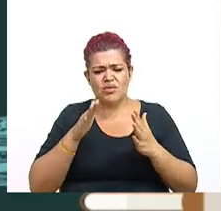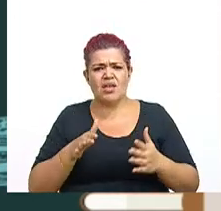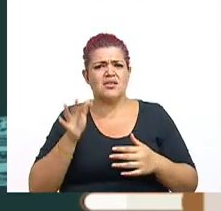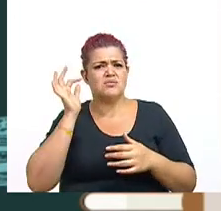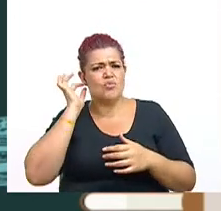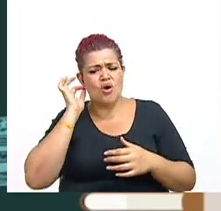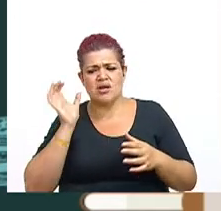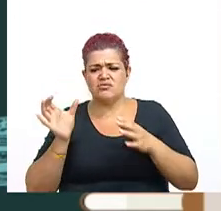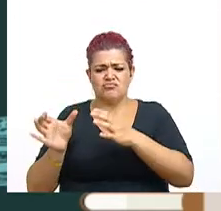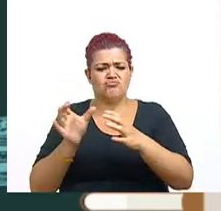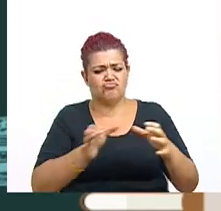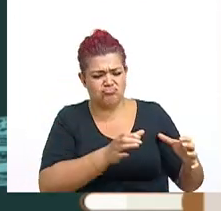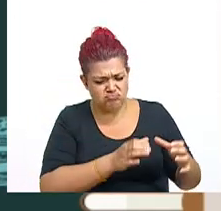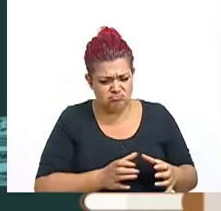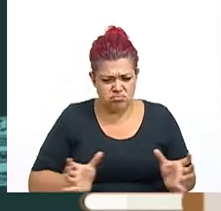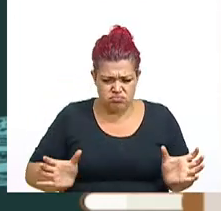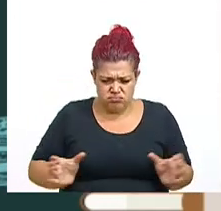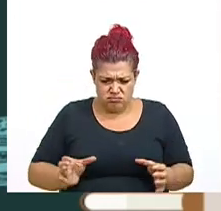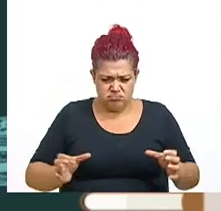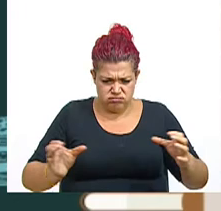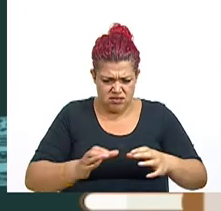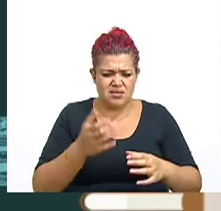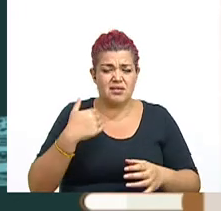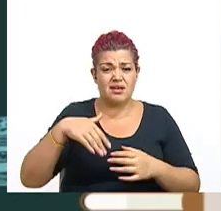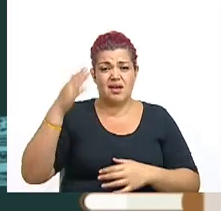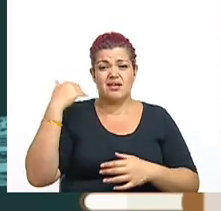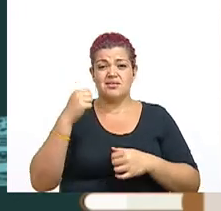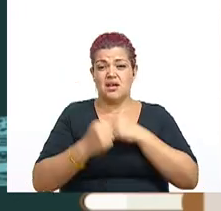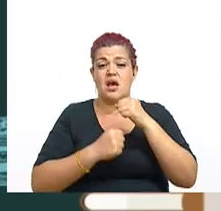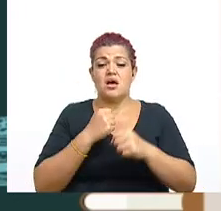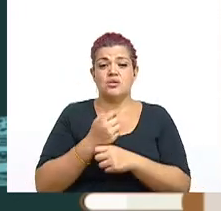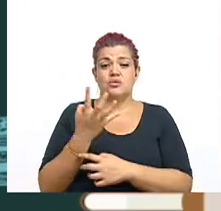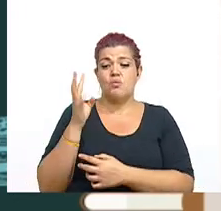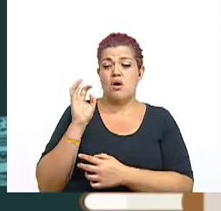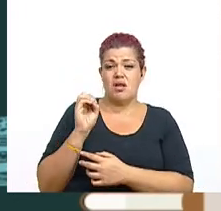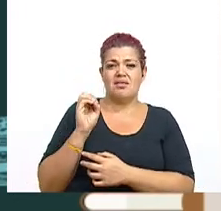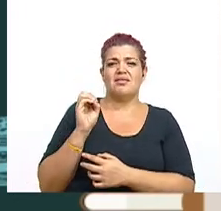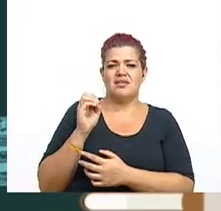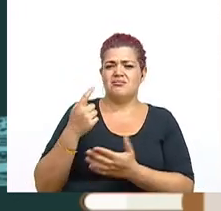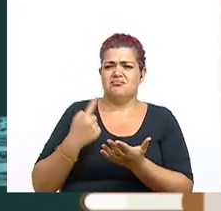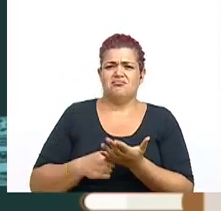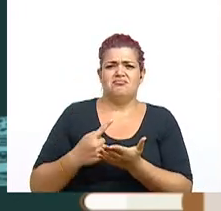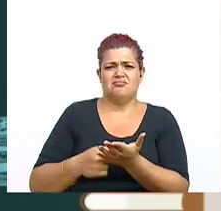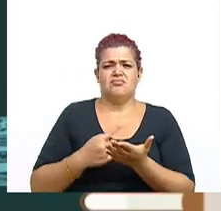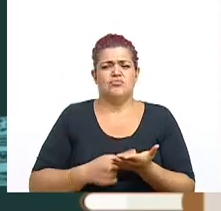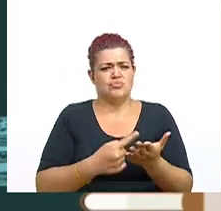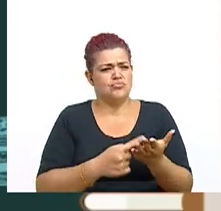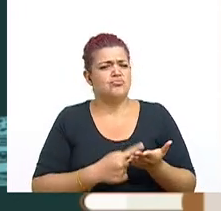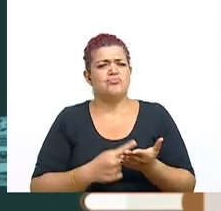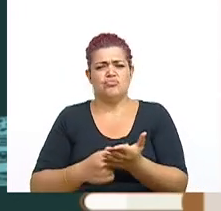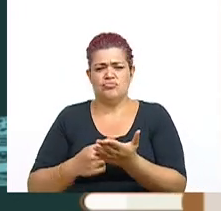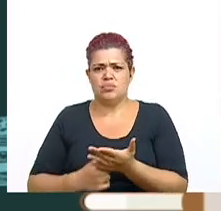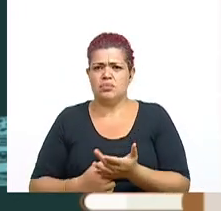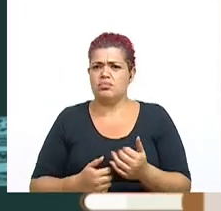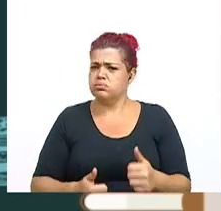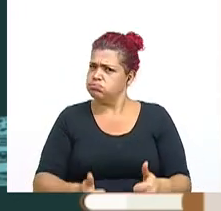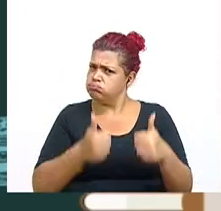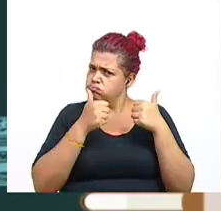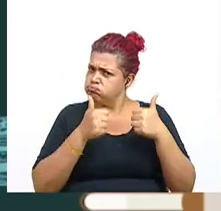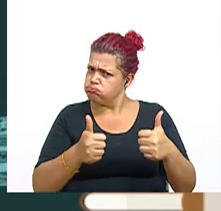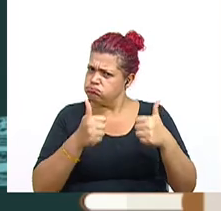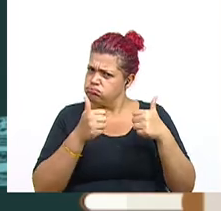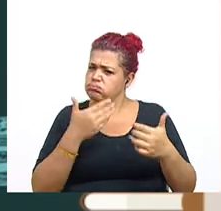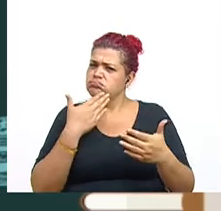mujeres. Bueno, la década de los 40 fue maravillosa en consenso y en diálogo. Vamos a observar estas reformas sociales que se